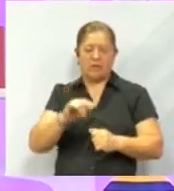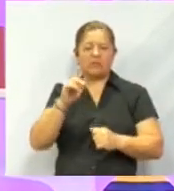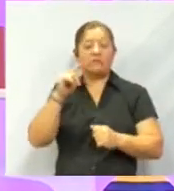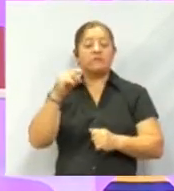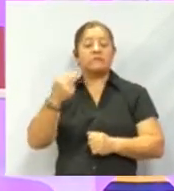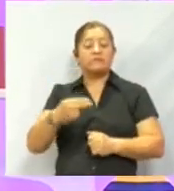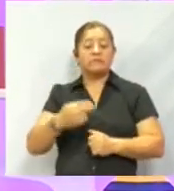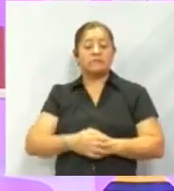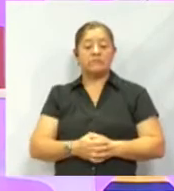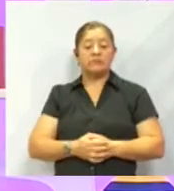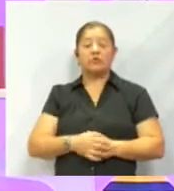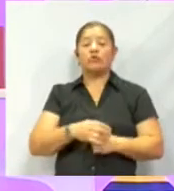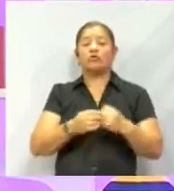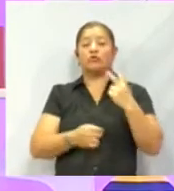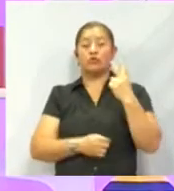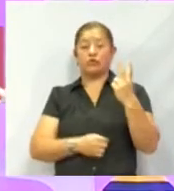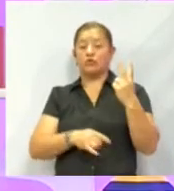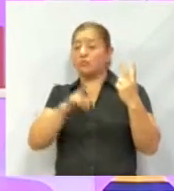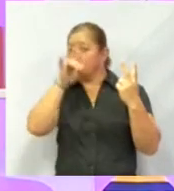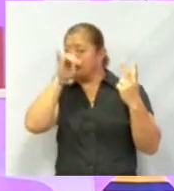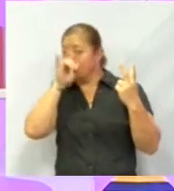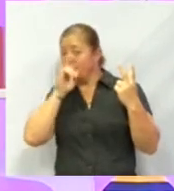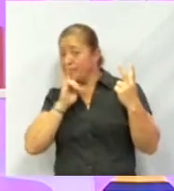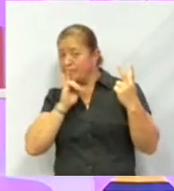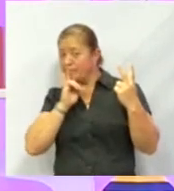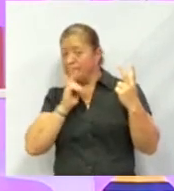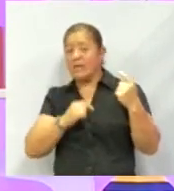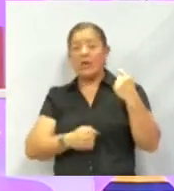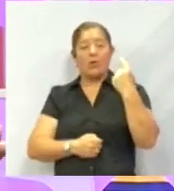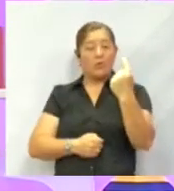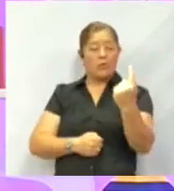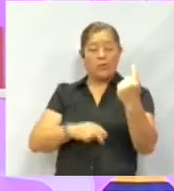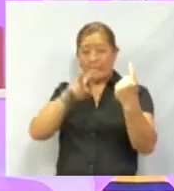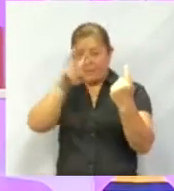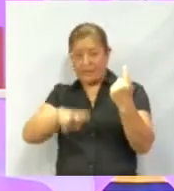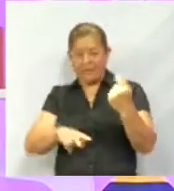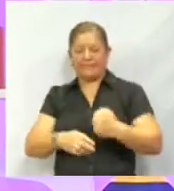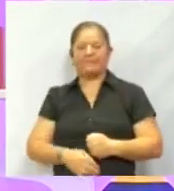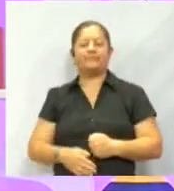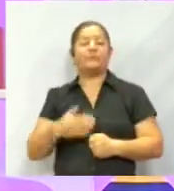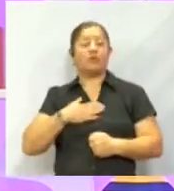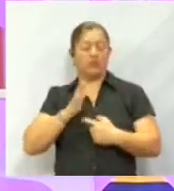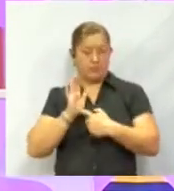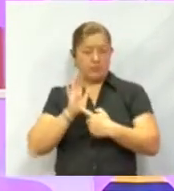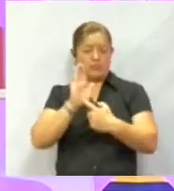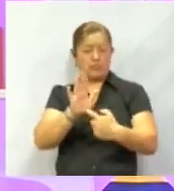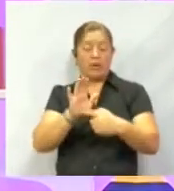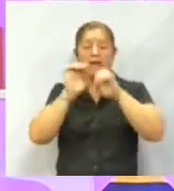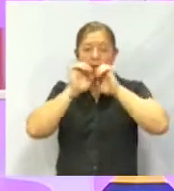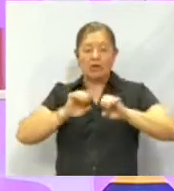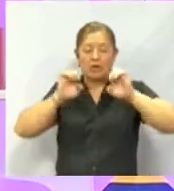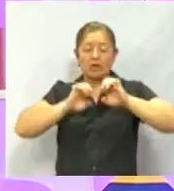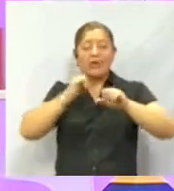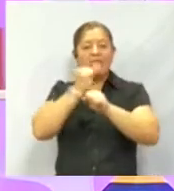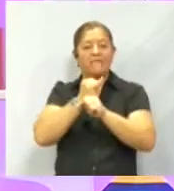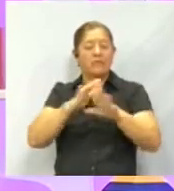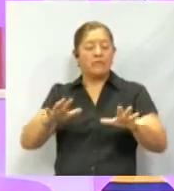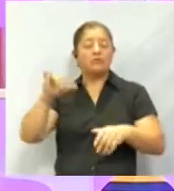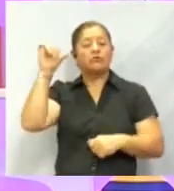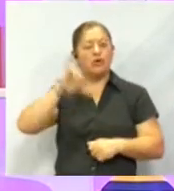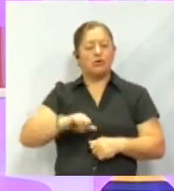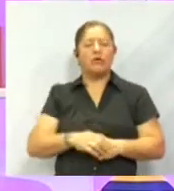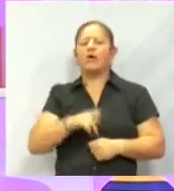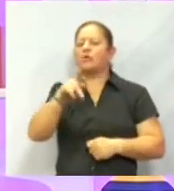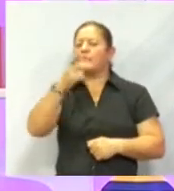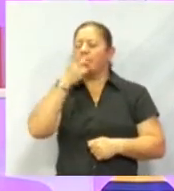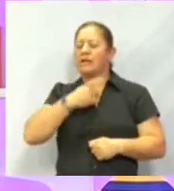Mentiras y Una Verdad. Es decir, te vamos a presentar unos enunciados con información del programa de hoy y tú nos vas a ayudar